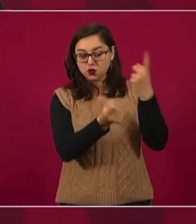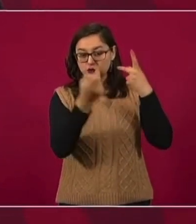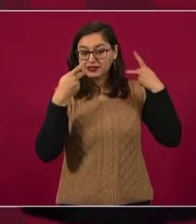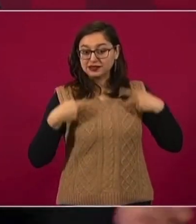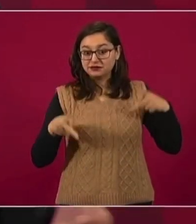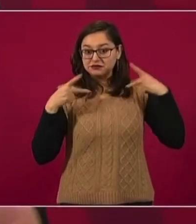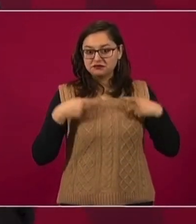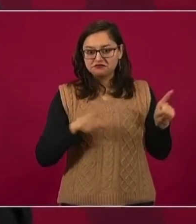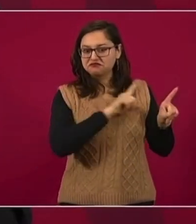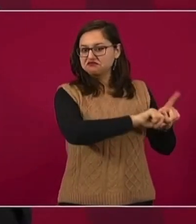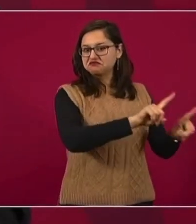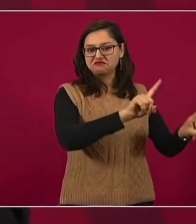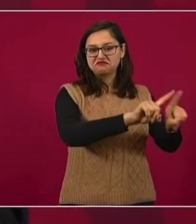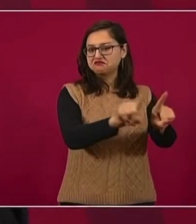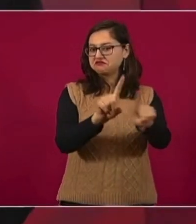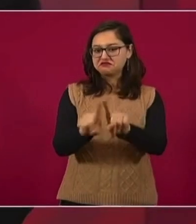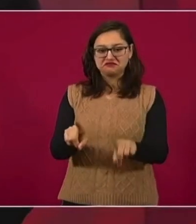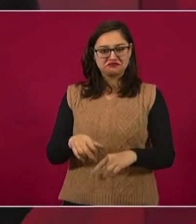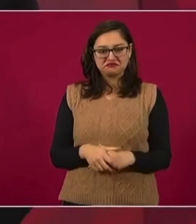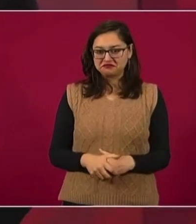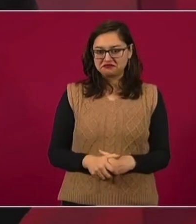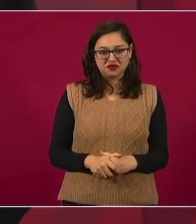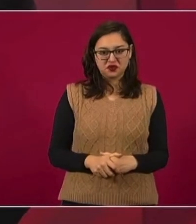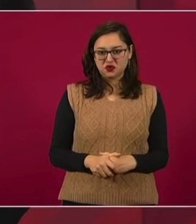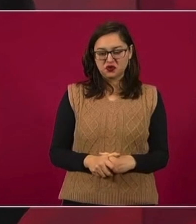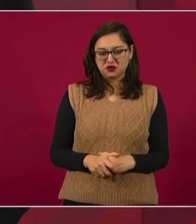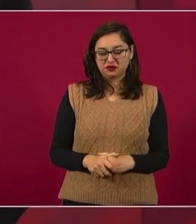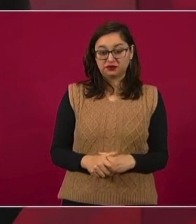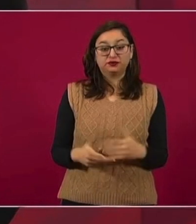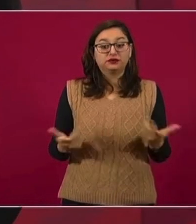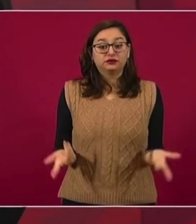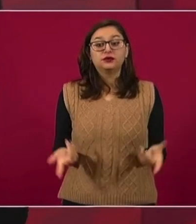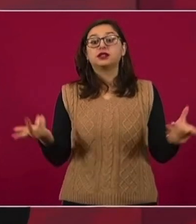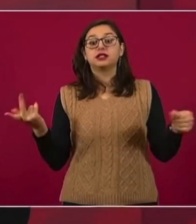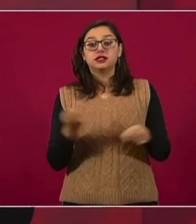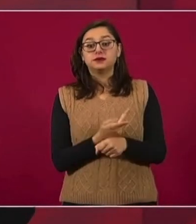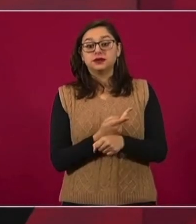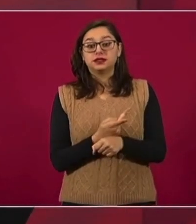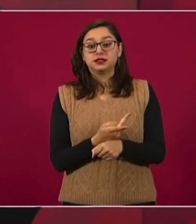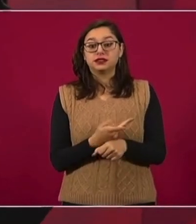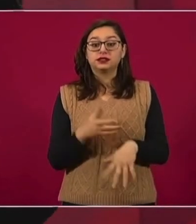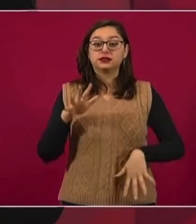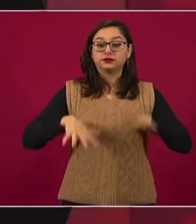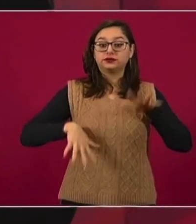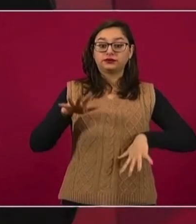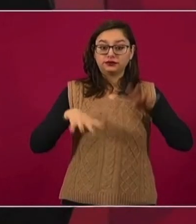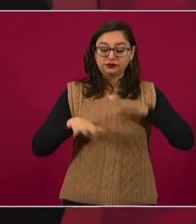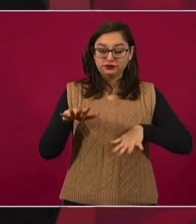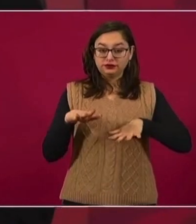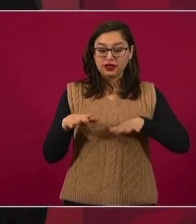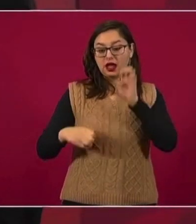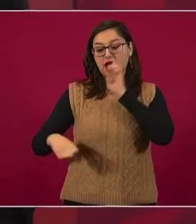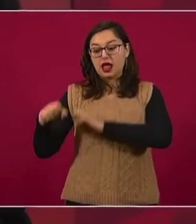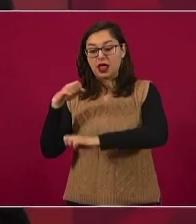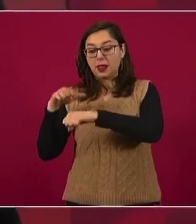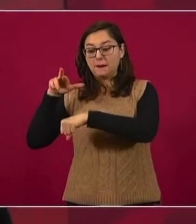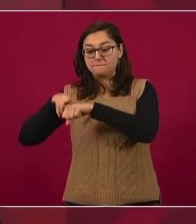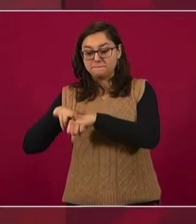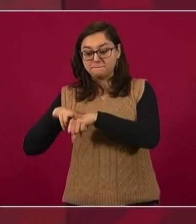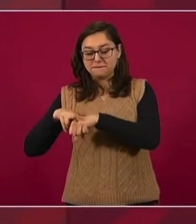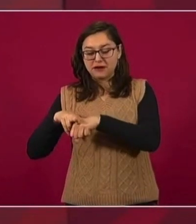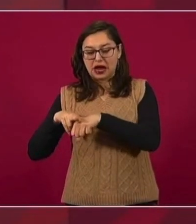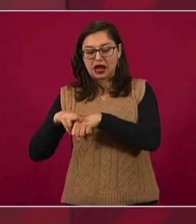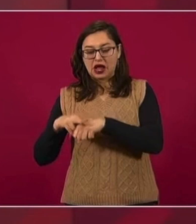Bueno, a veces los embajadores son de un partido y los cónsules